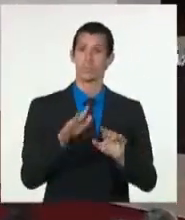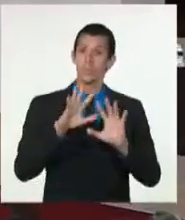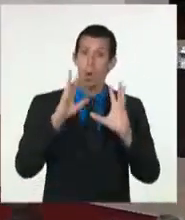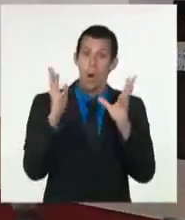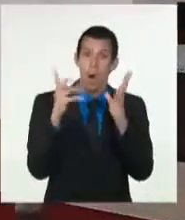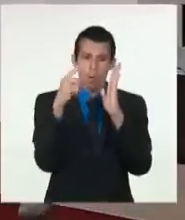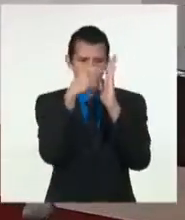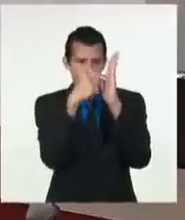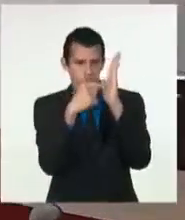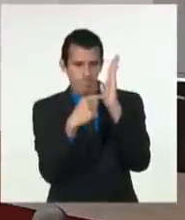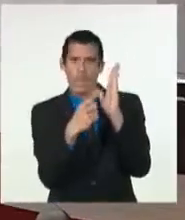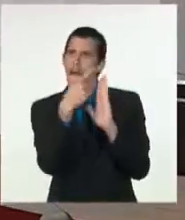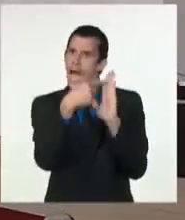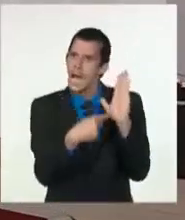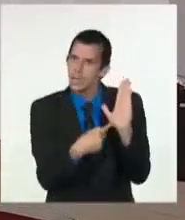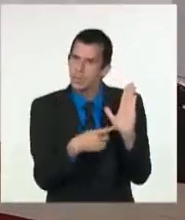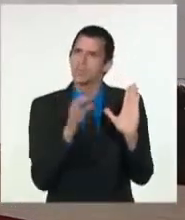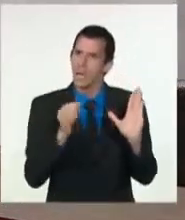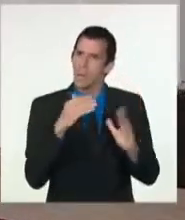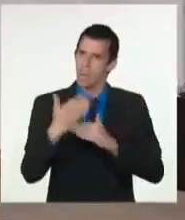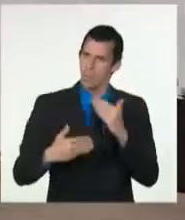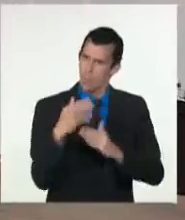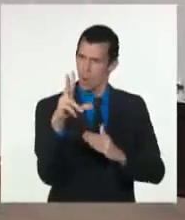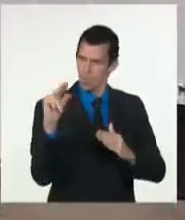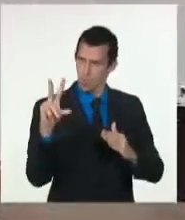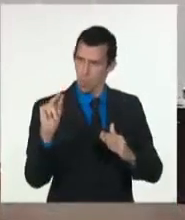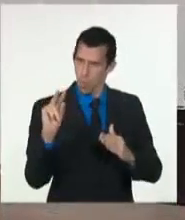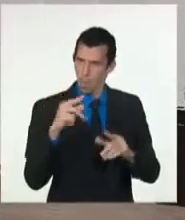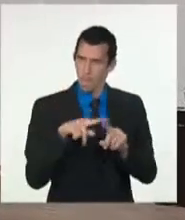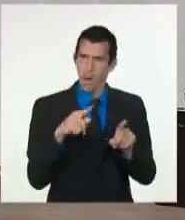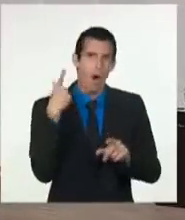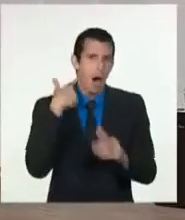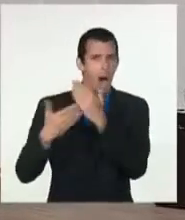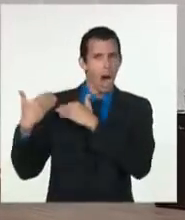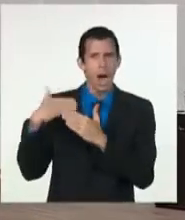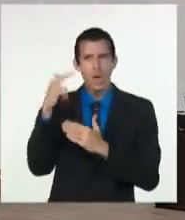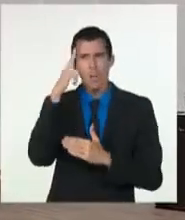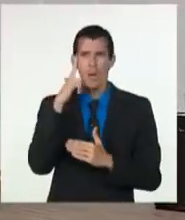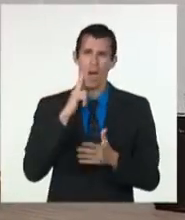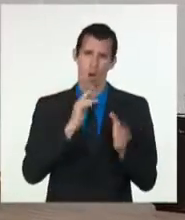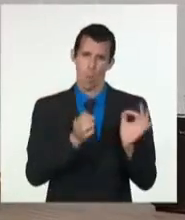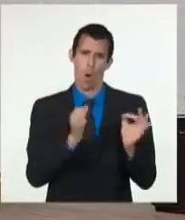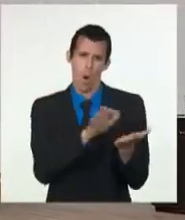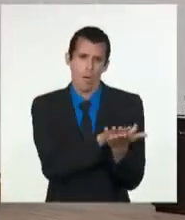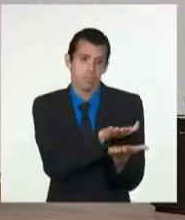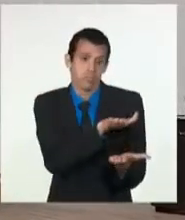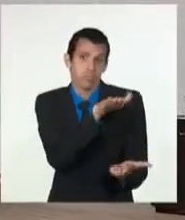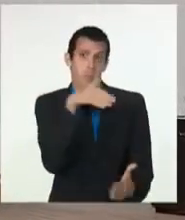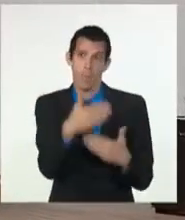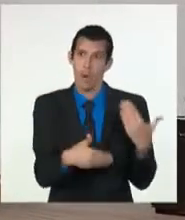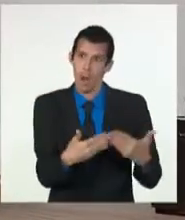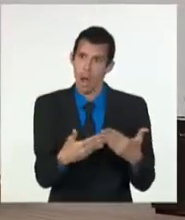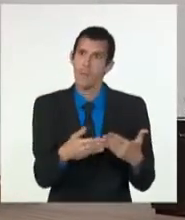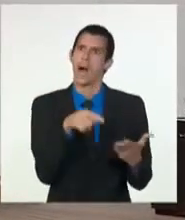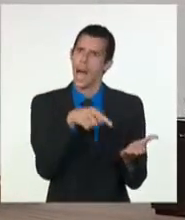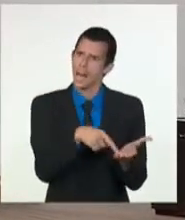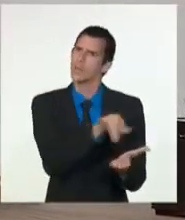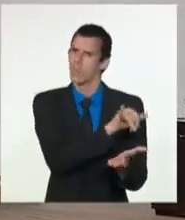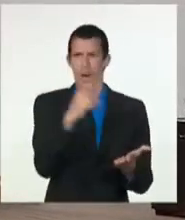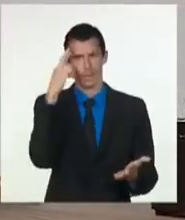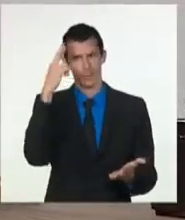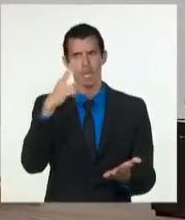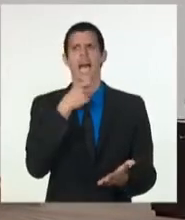asuntos pendientes de carácter estratégico, como la política del Estado para atención a la niñez, la